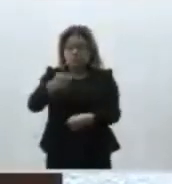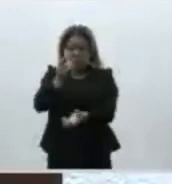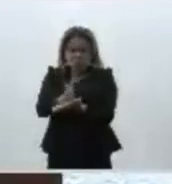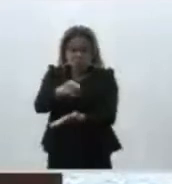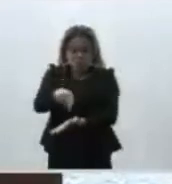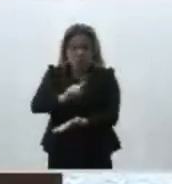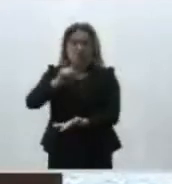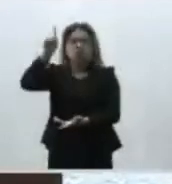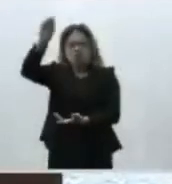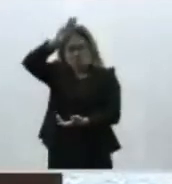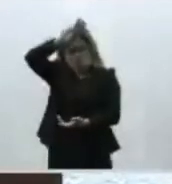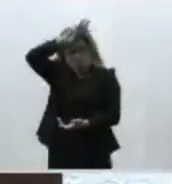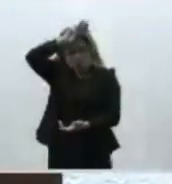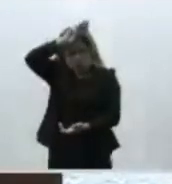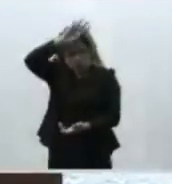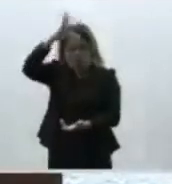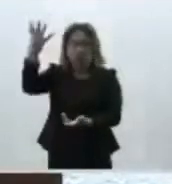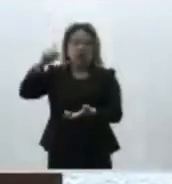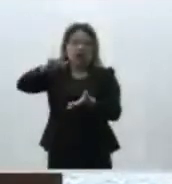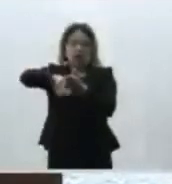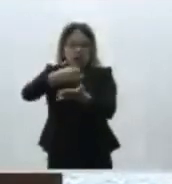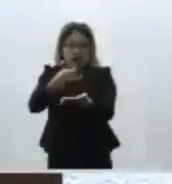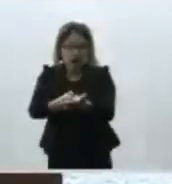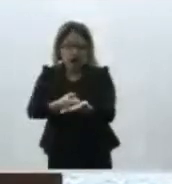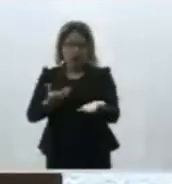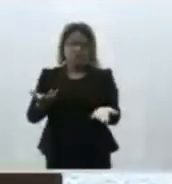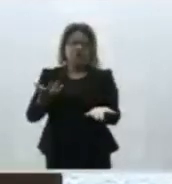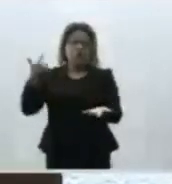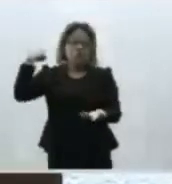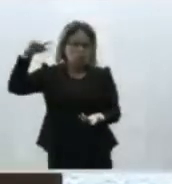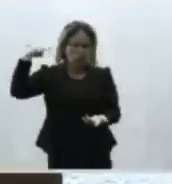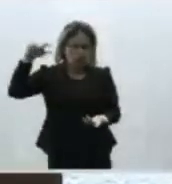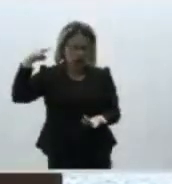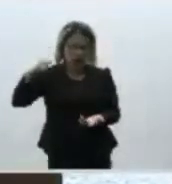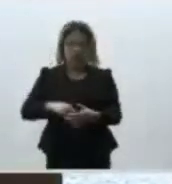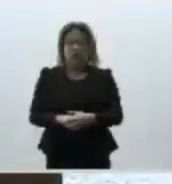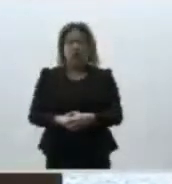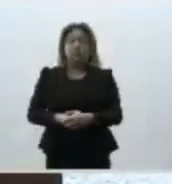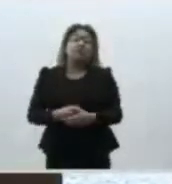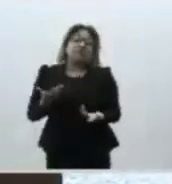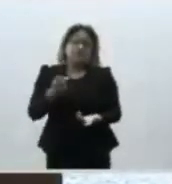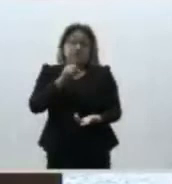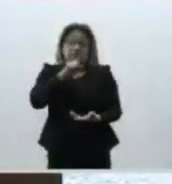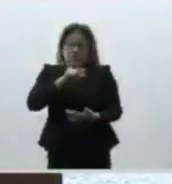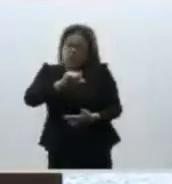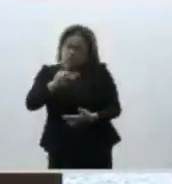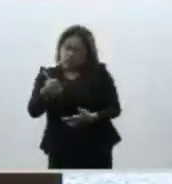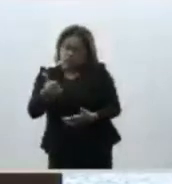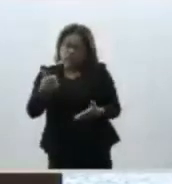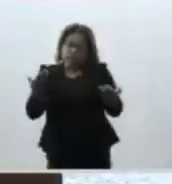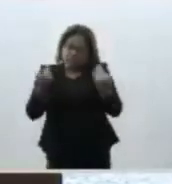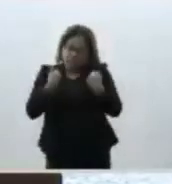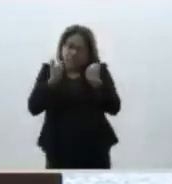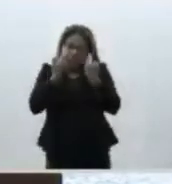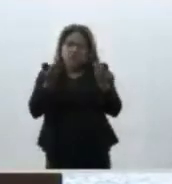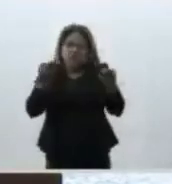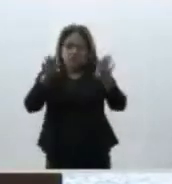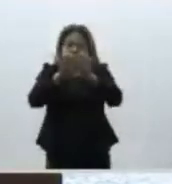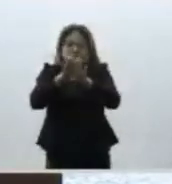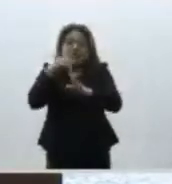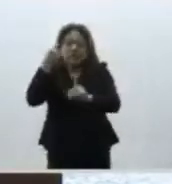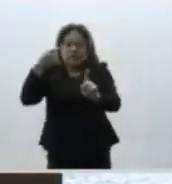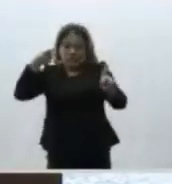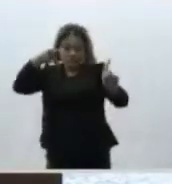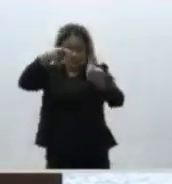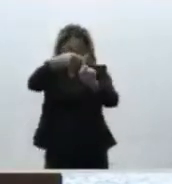sino en Monterrey en Jalapa en Guadalajara por otra parte cierro señalando que